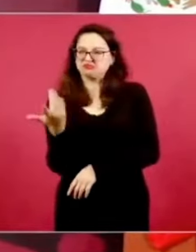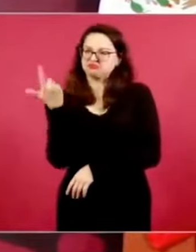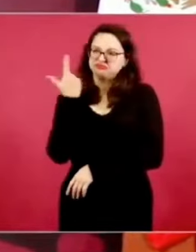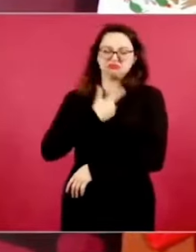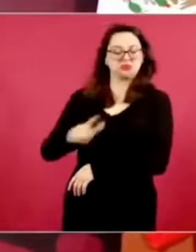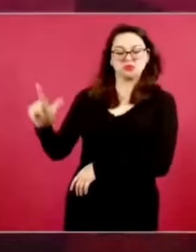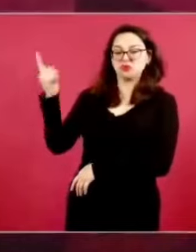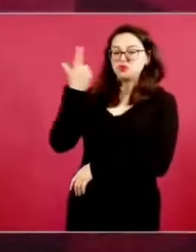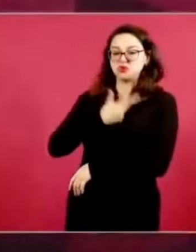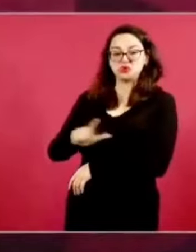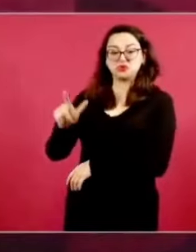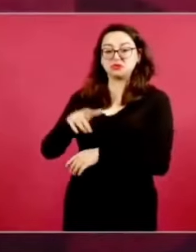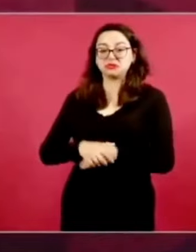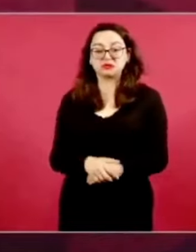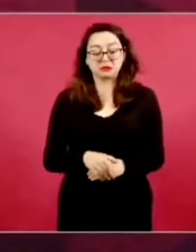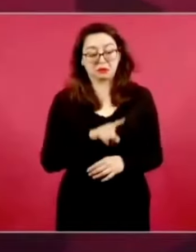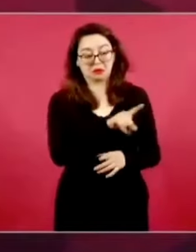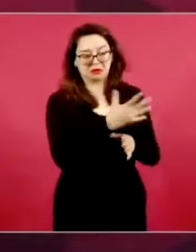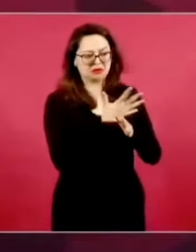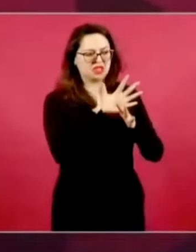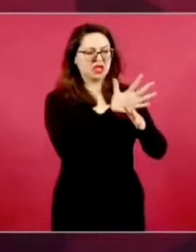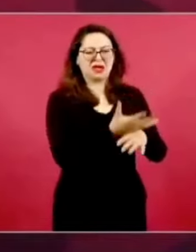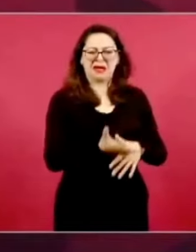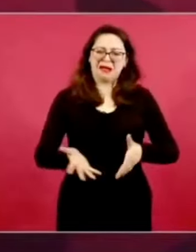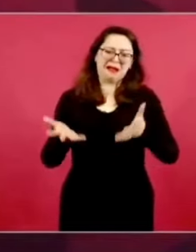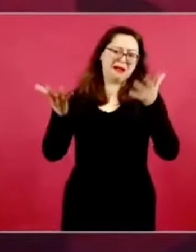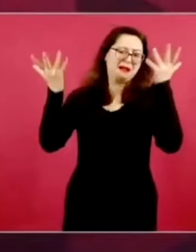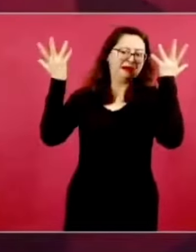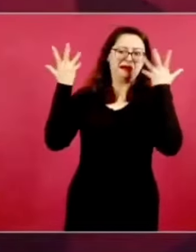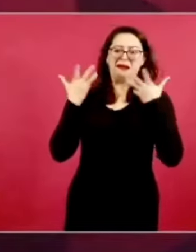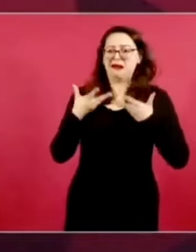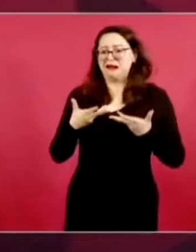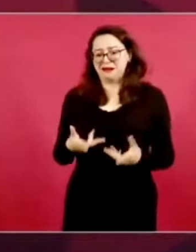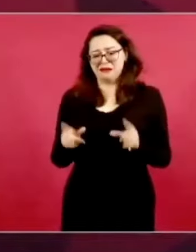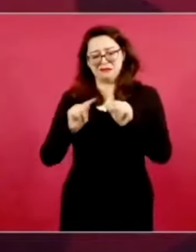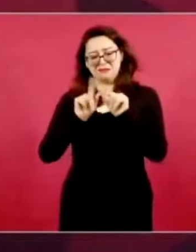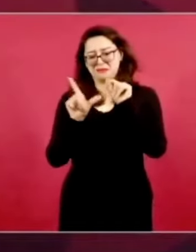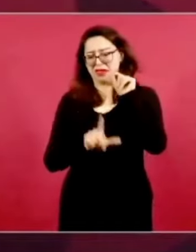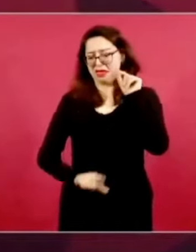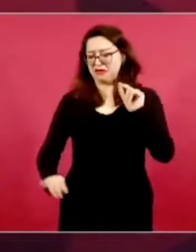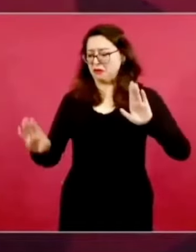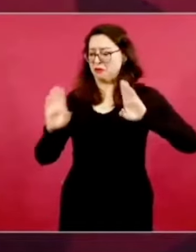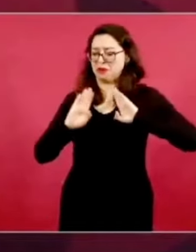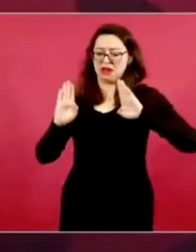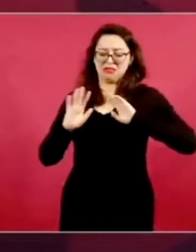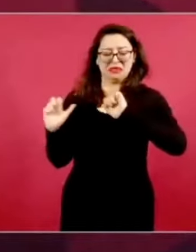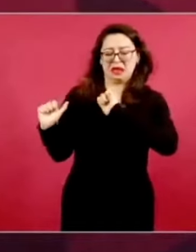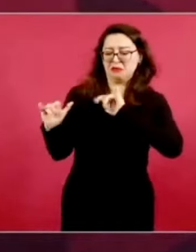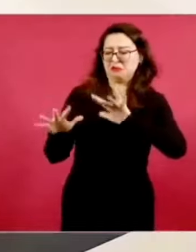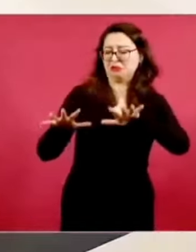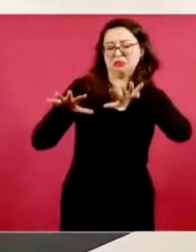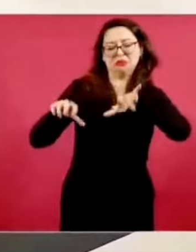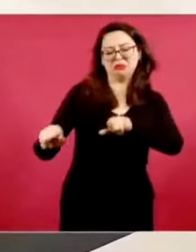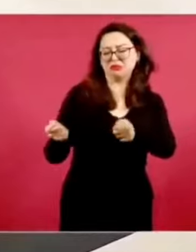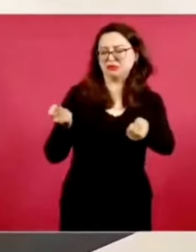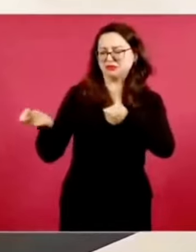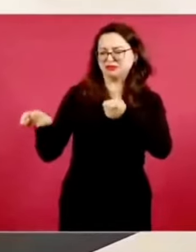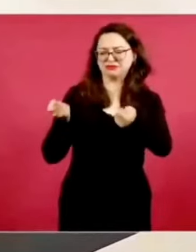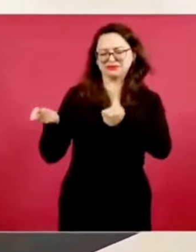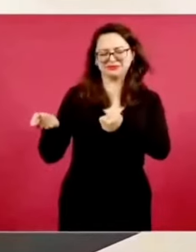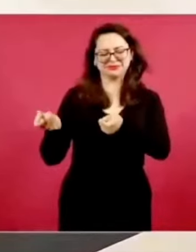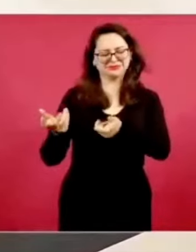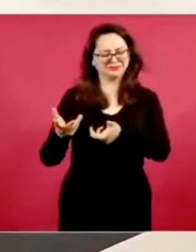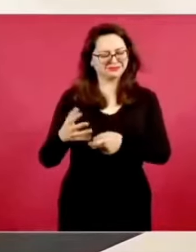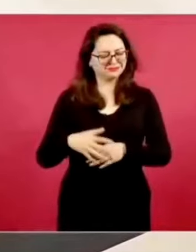llaman militarizar al país. Se olvidan de que el